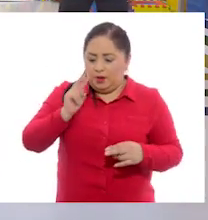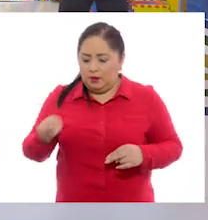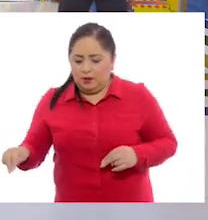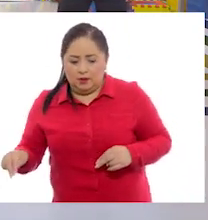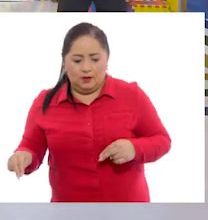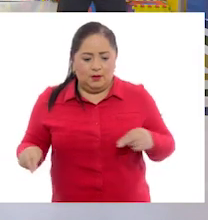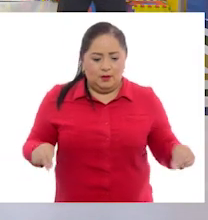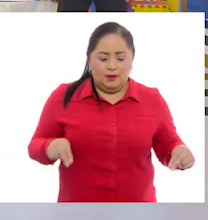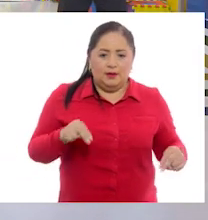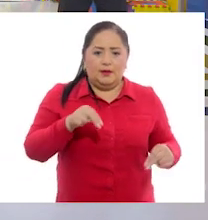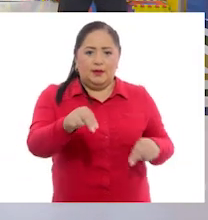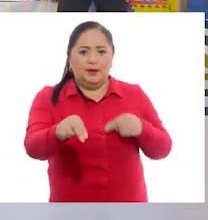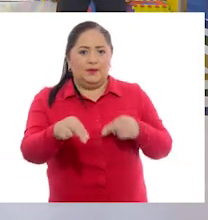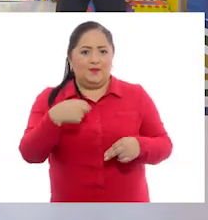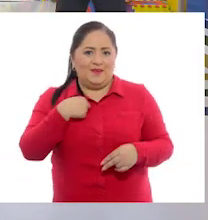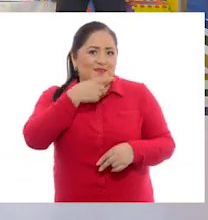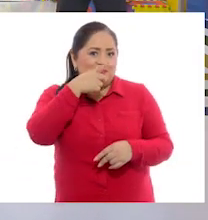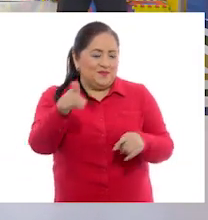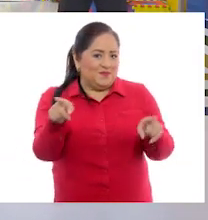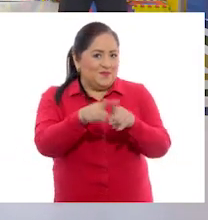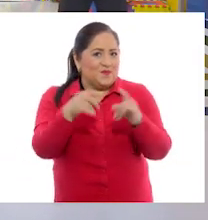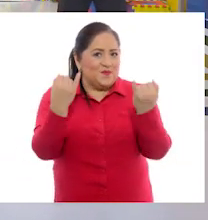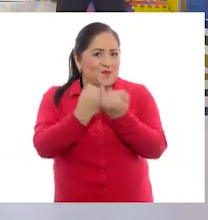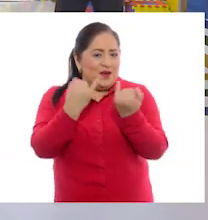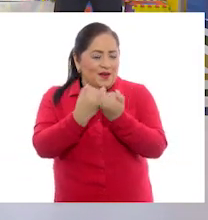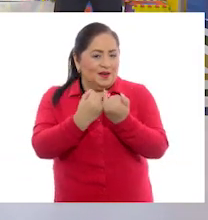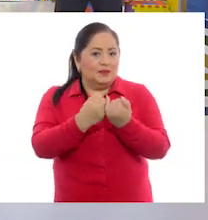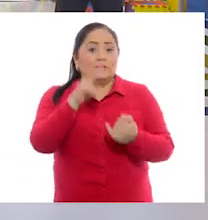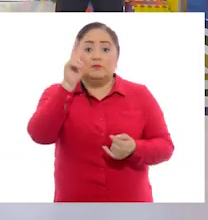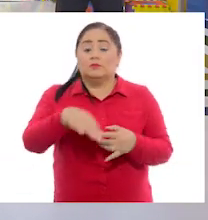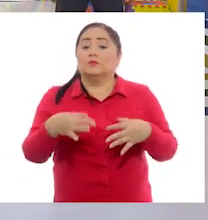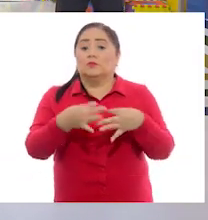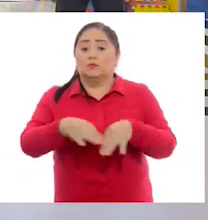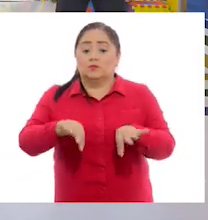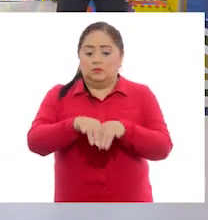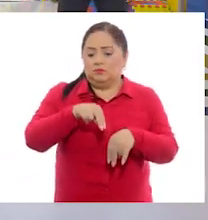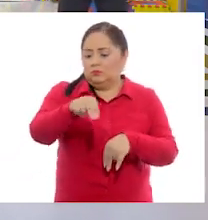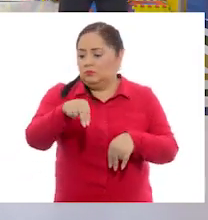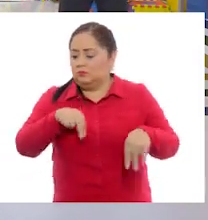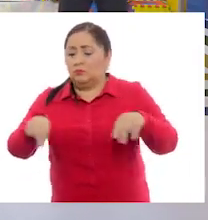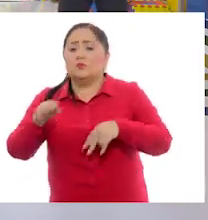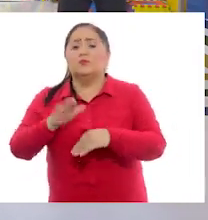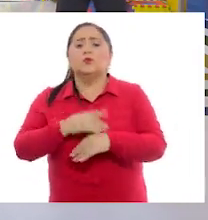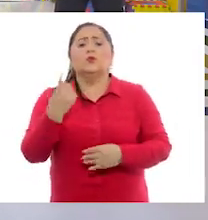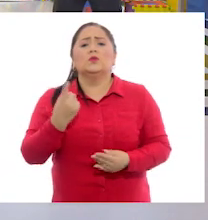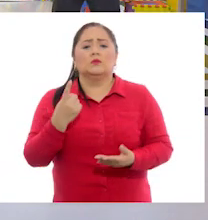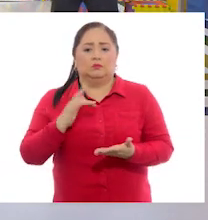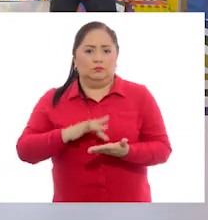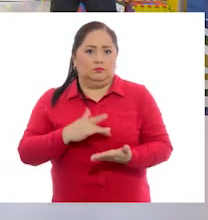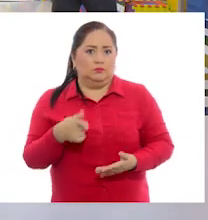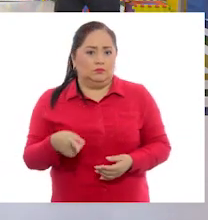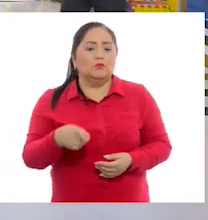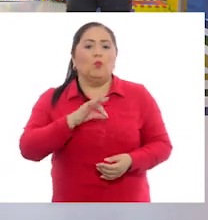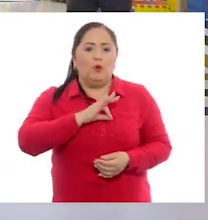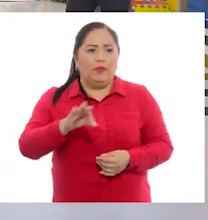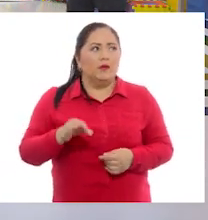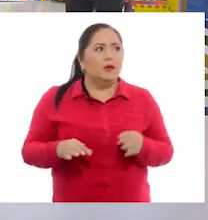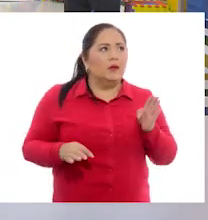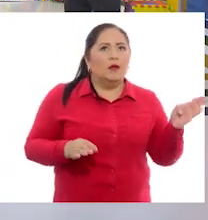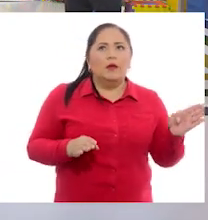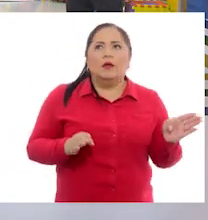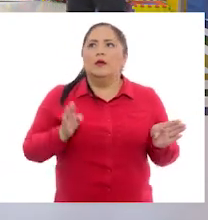conforme yo les voy diciendo. Los desplazamientos van a ser muy importantes porque gracias a ellos vamos a poder nosotros